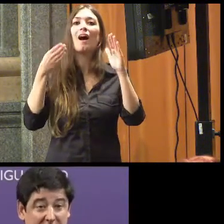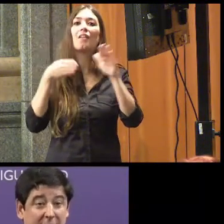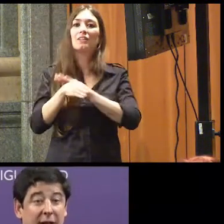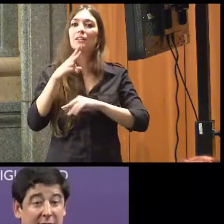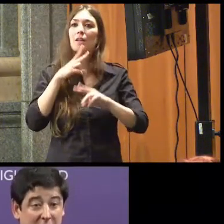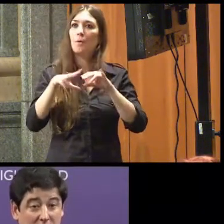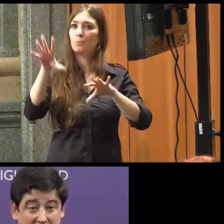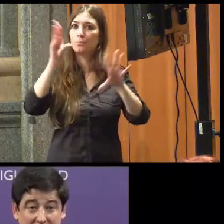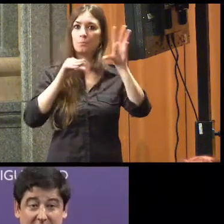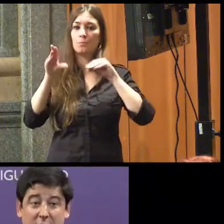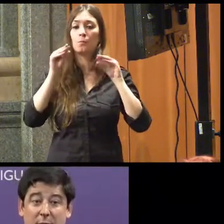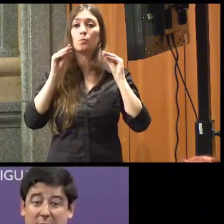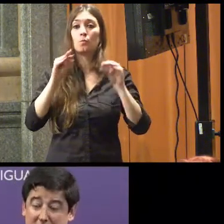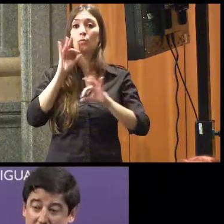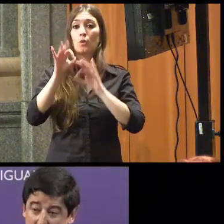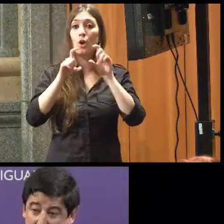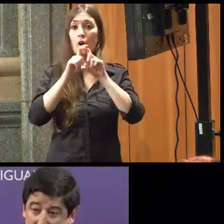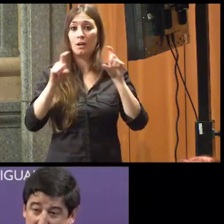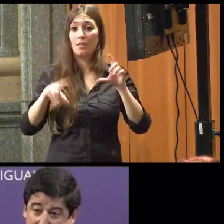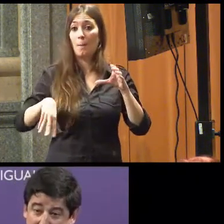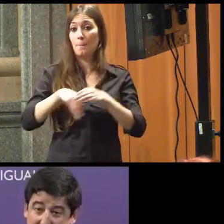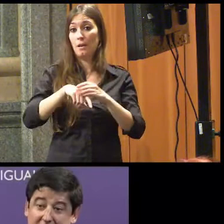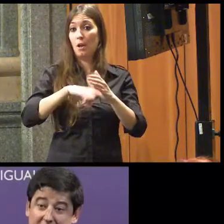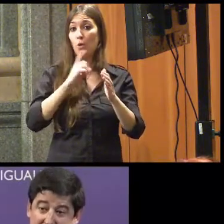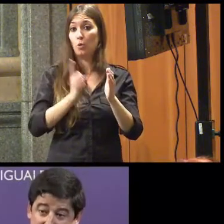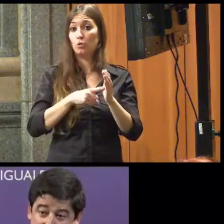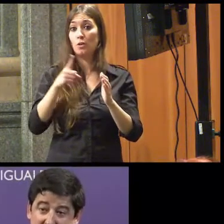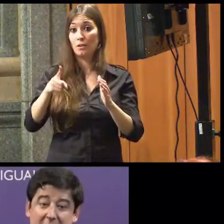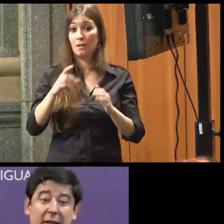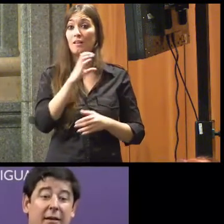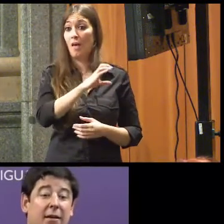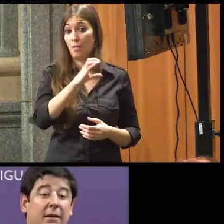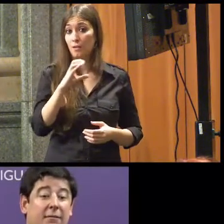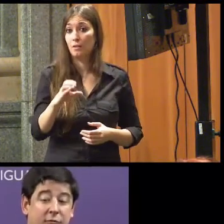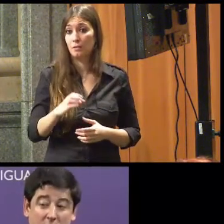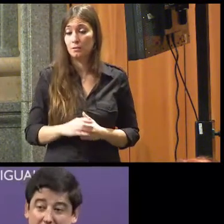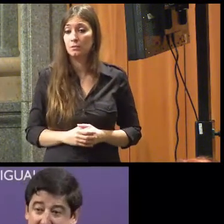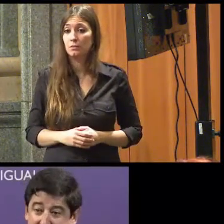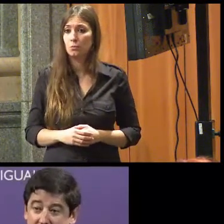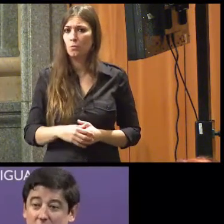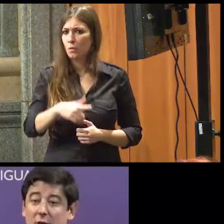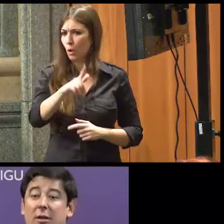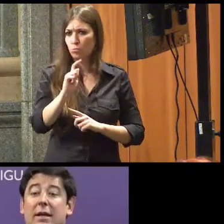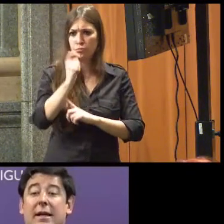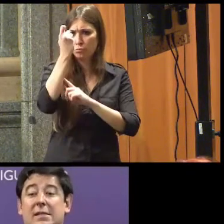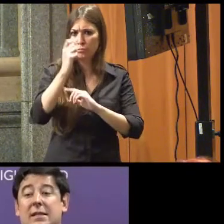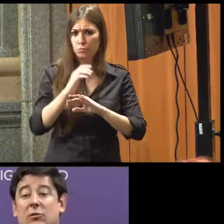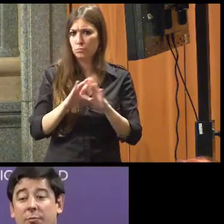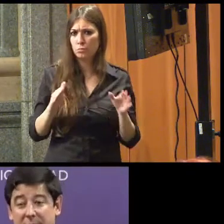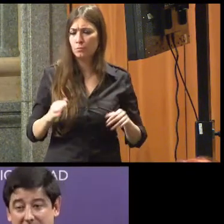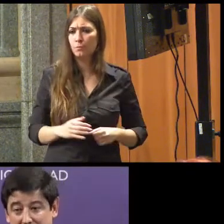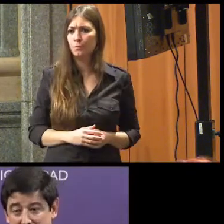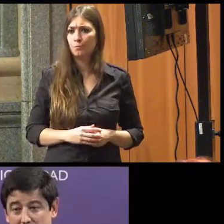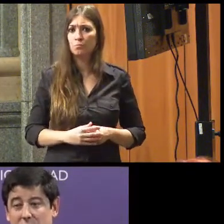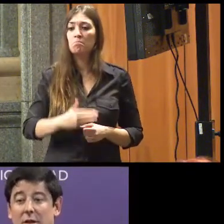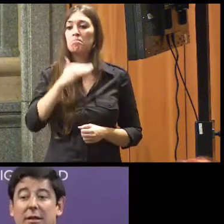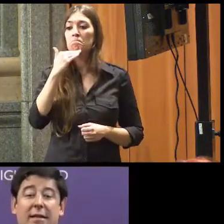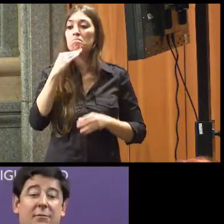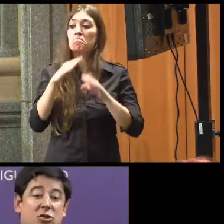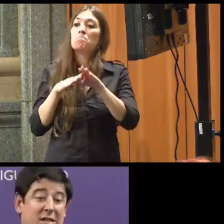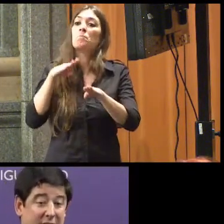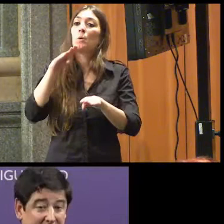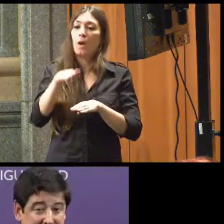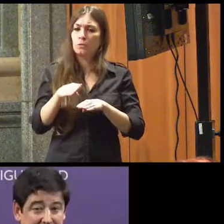cognitiva que lo ha organizado Plena Inclusión en Cáceres. Fue un éxito. Es un primer paso.